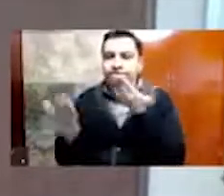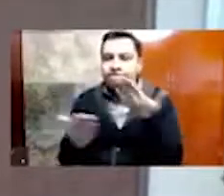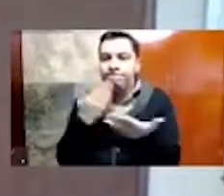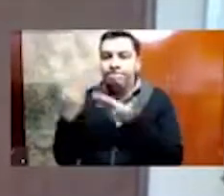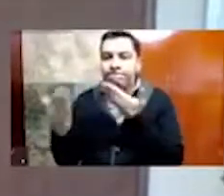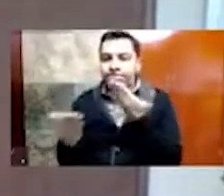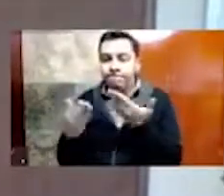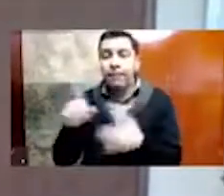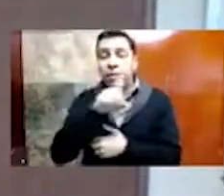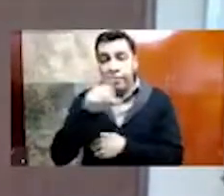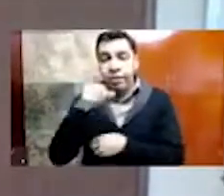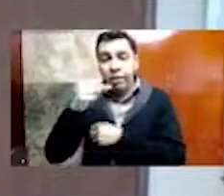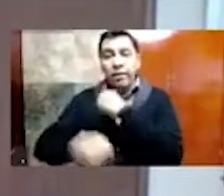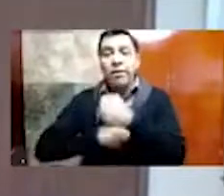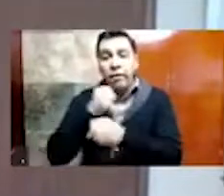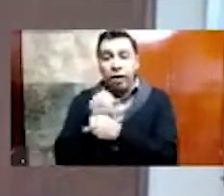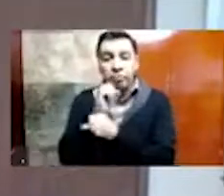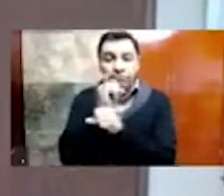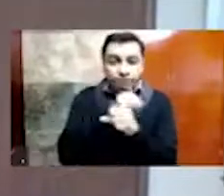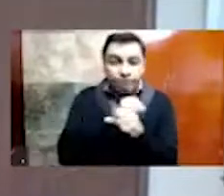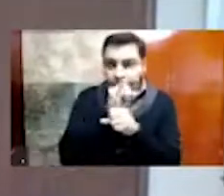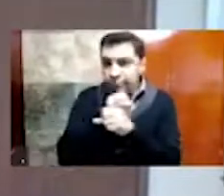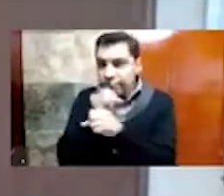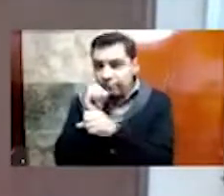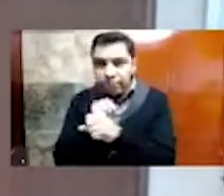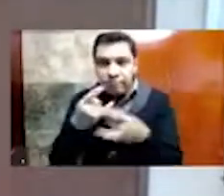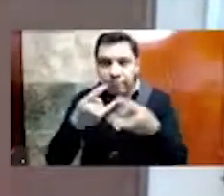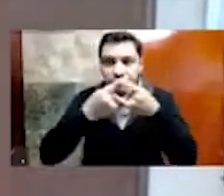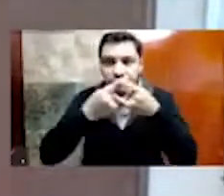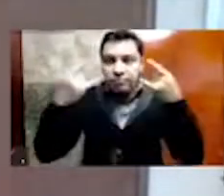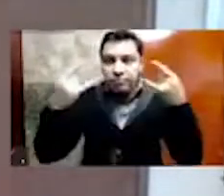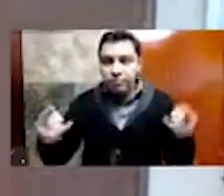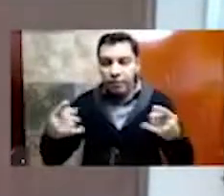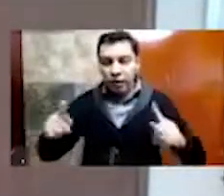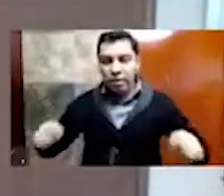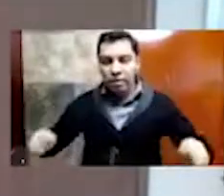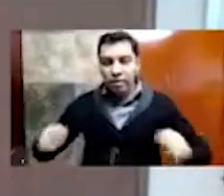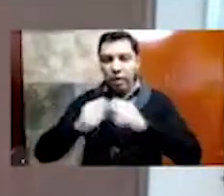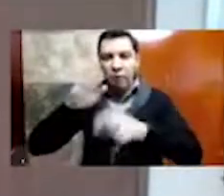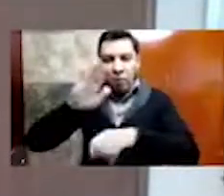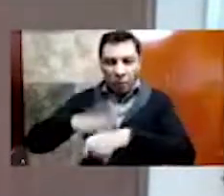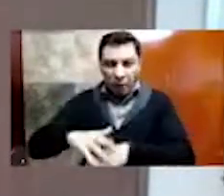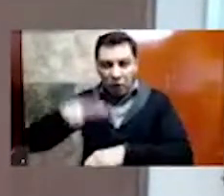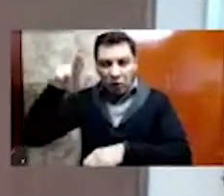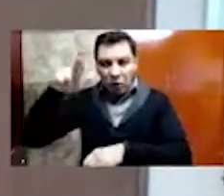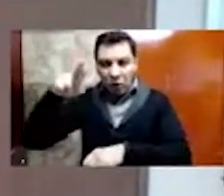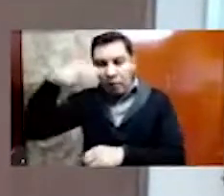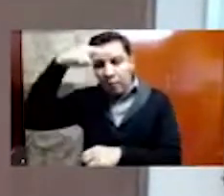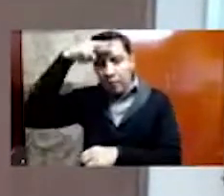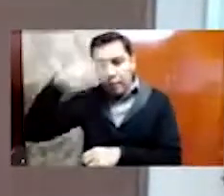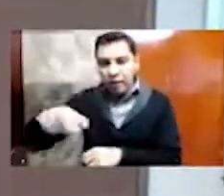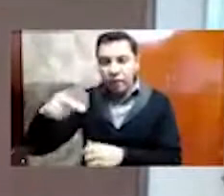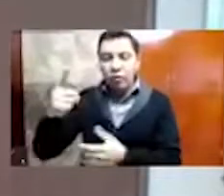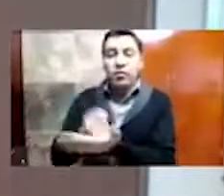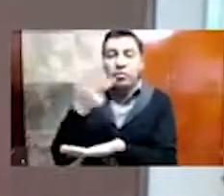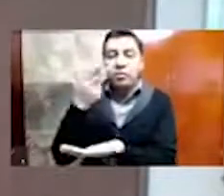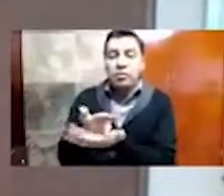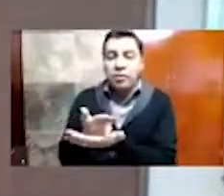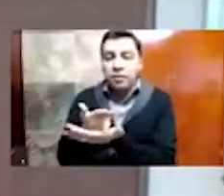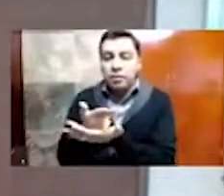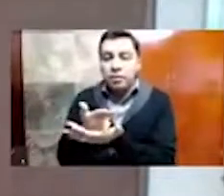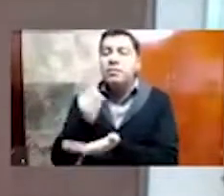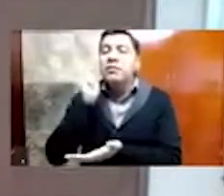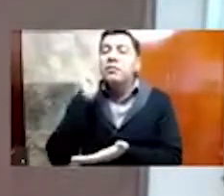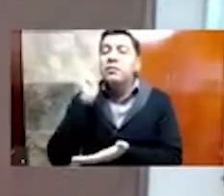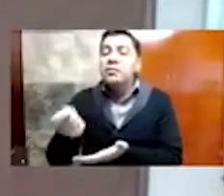y de investigación con relación al Templo Mayor a México Tenochtitlan, sabemos que el punto clave de esta situación